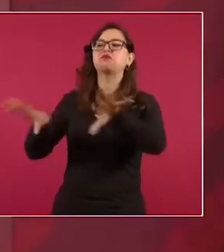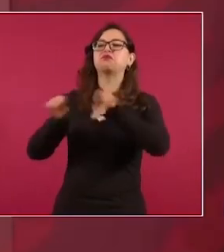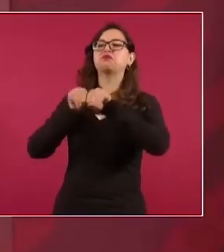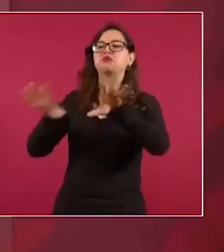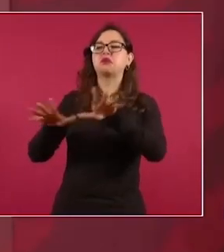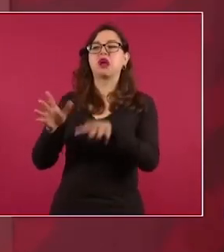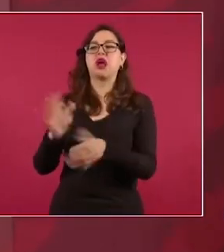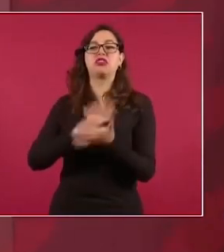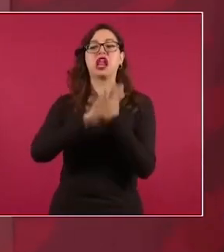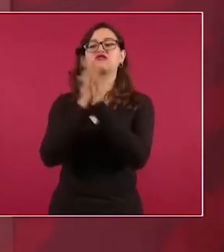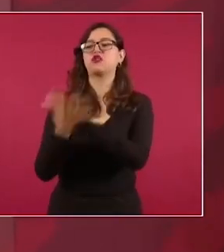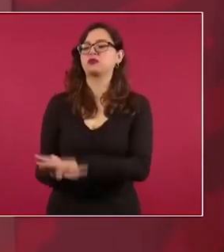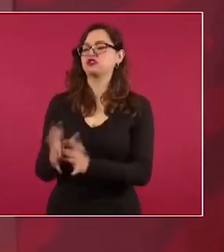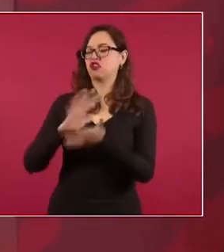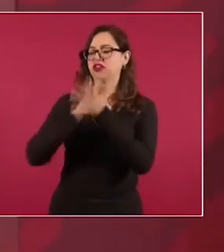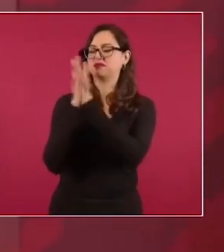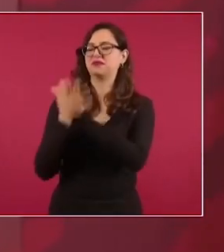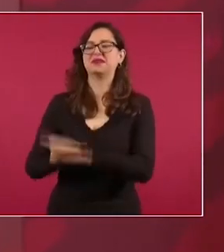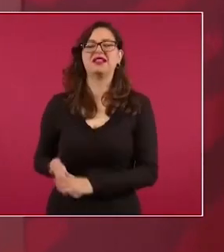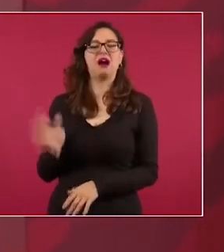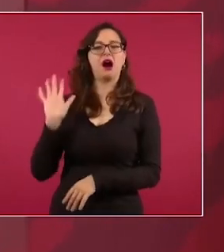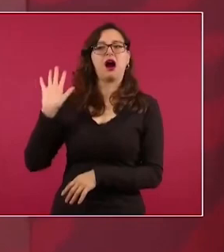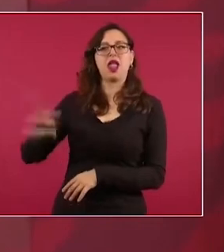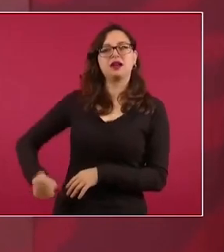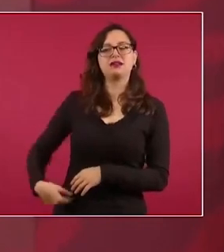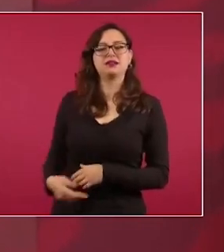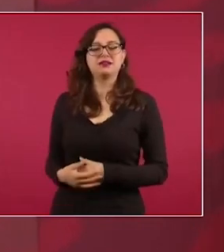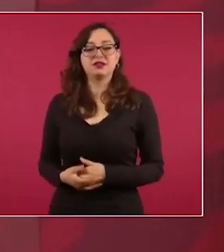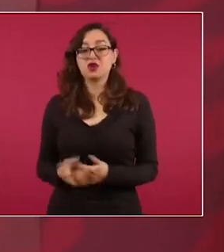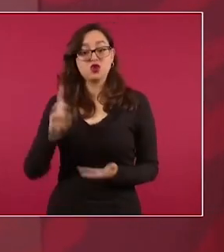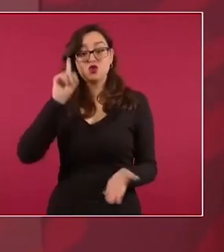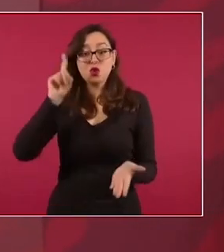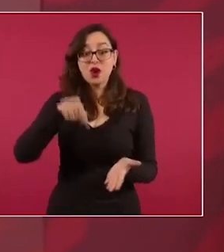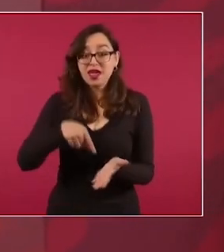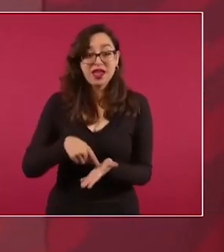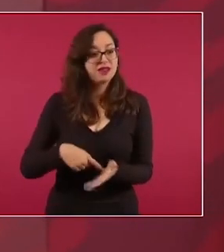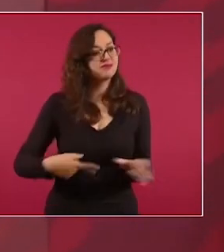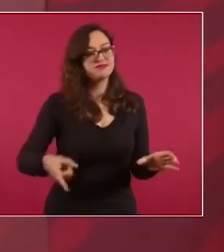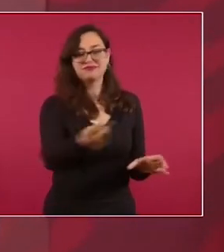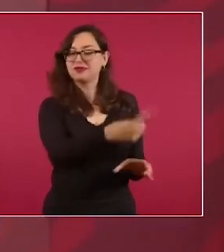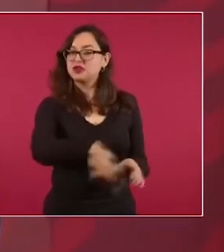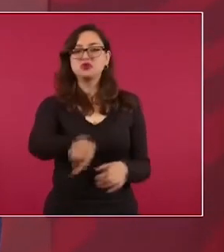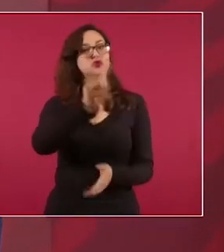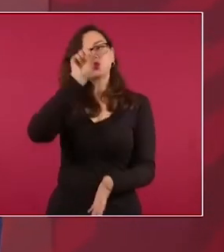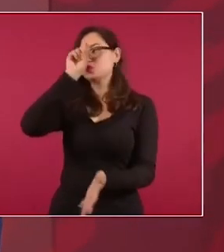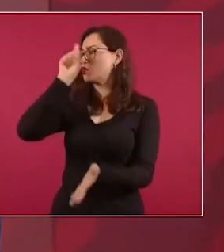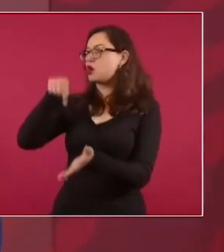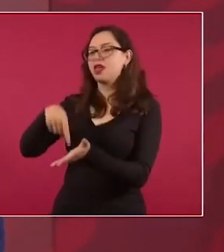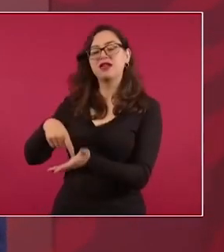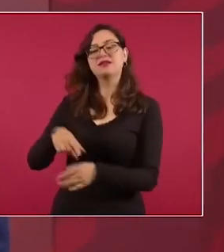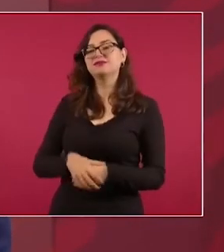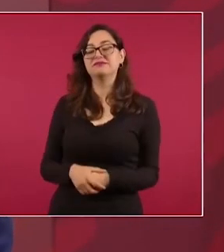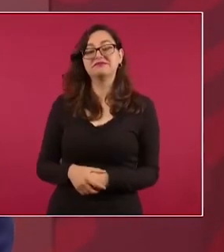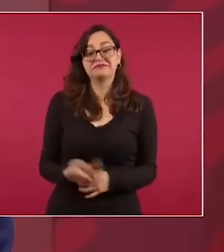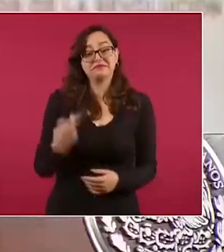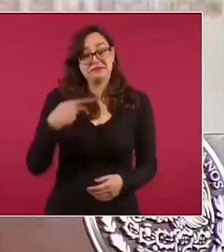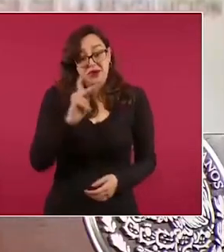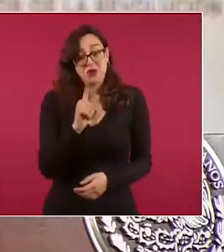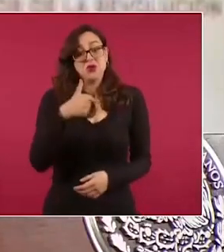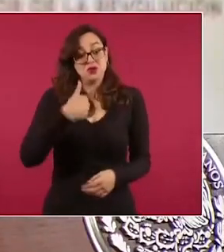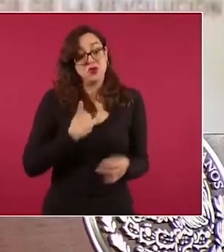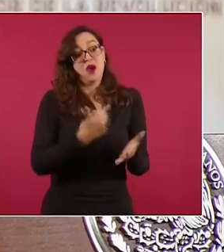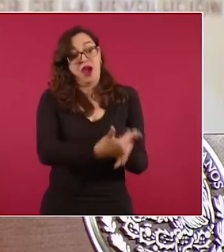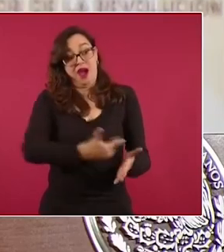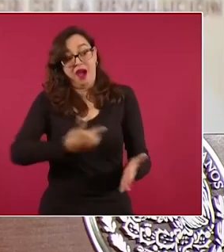recuerdo bien el discurso de cierre de